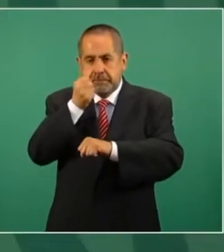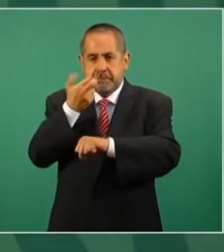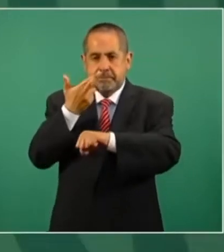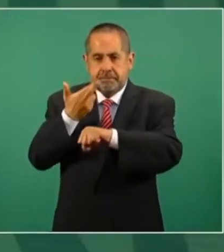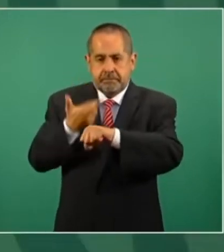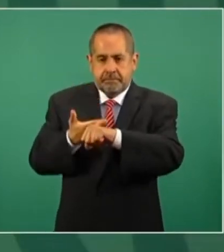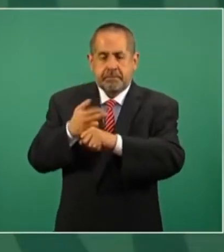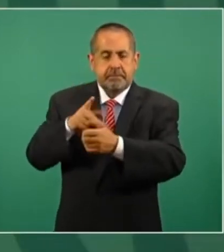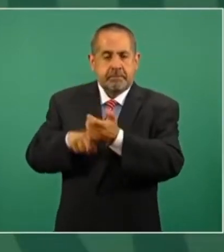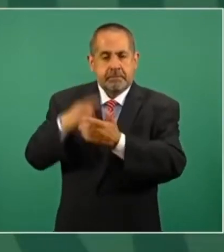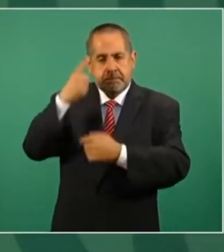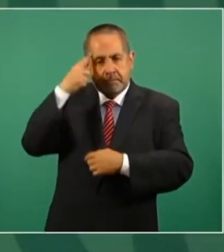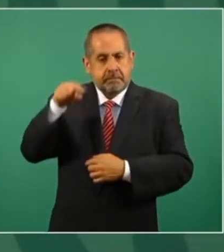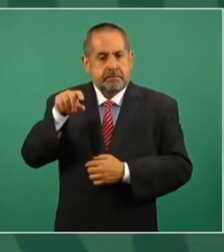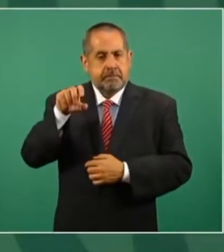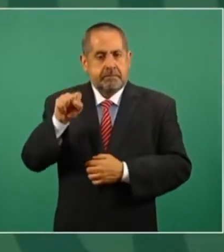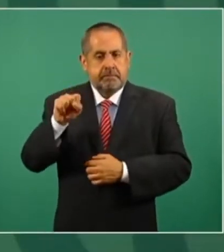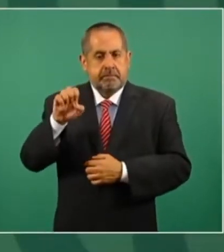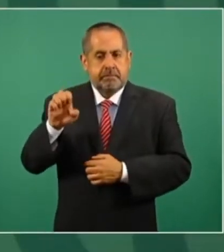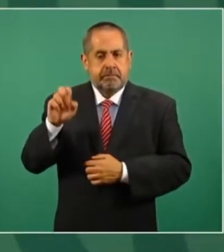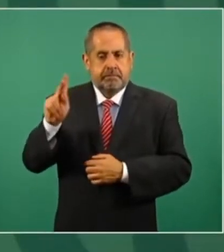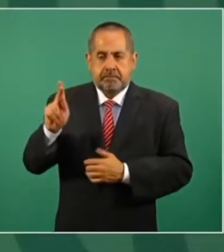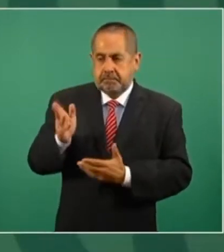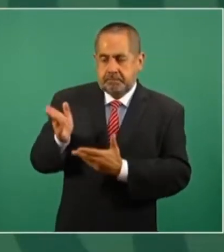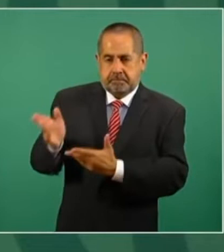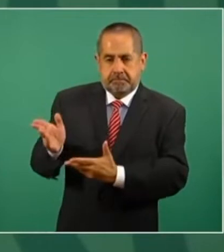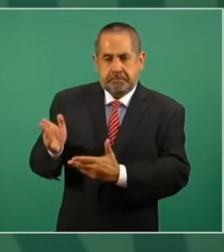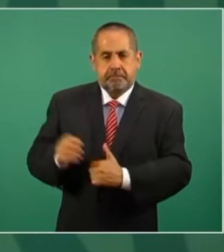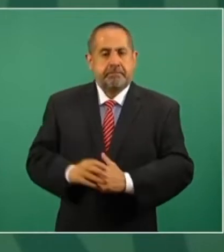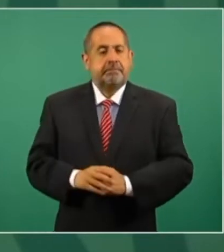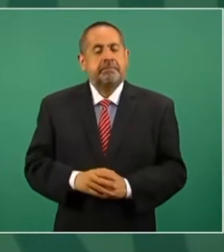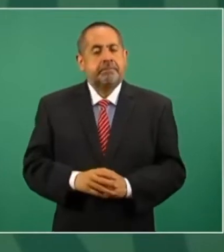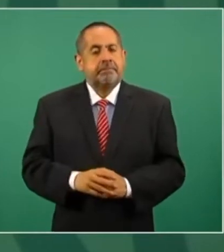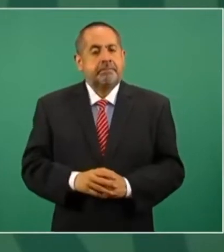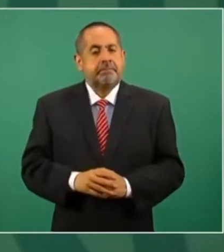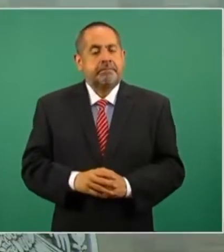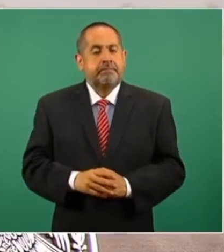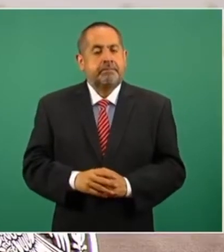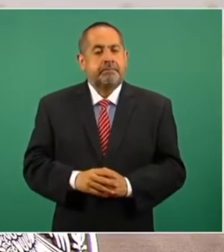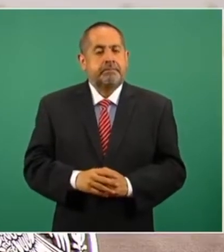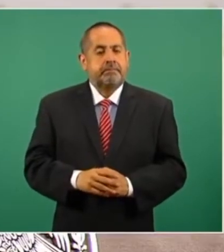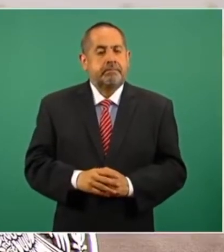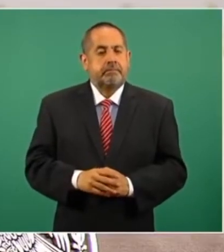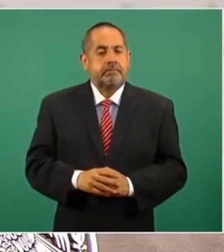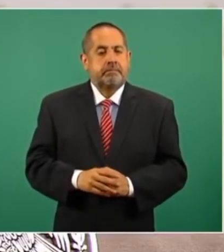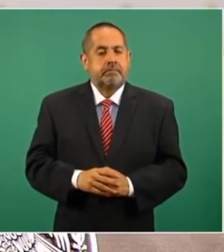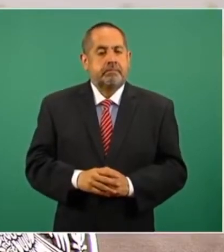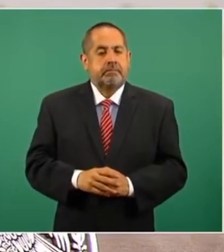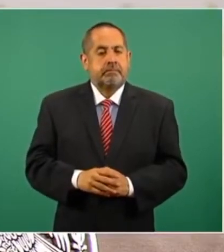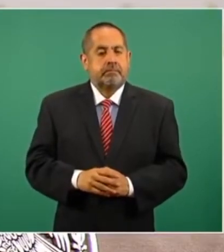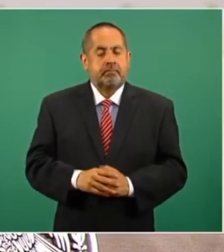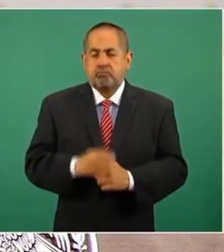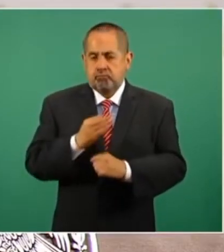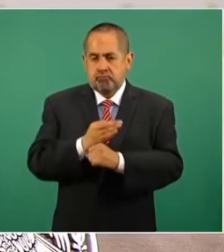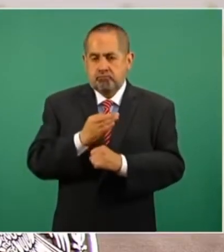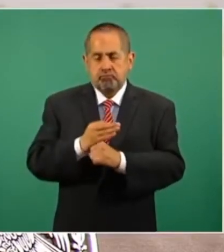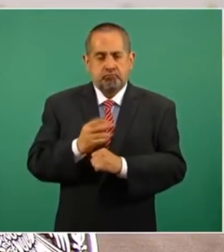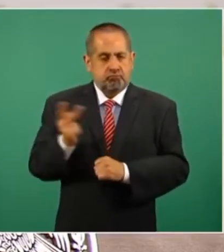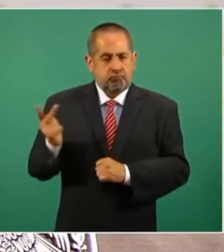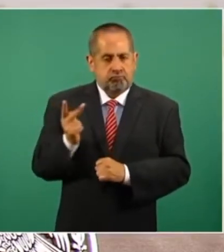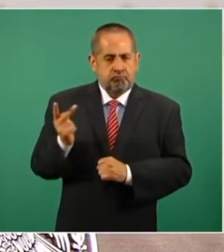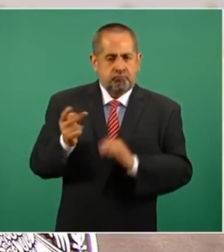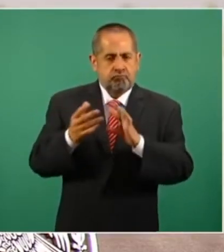de Educación Pública. Vamos a escucharlos,